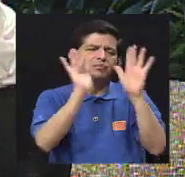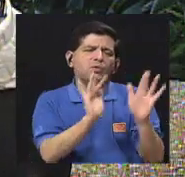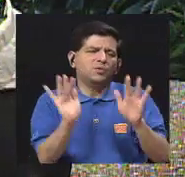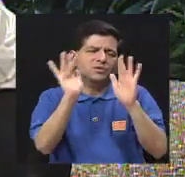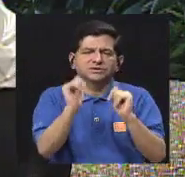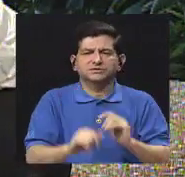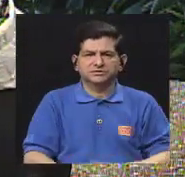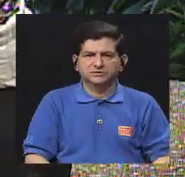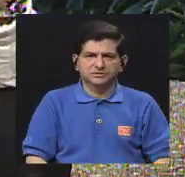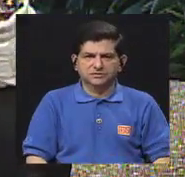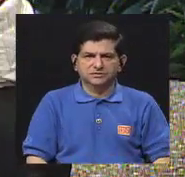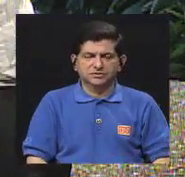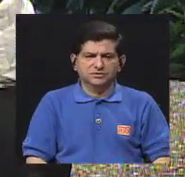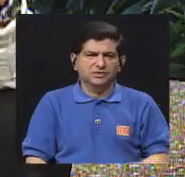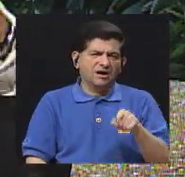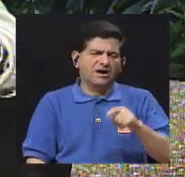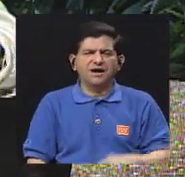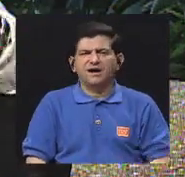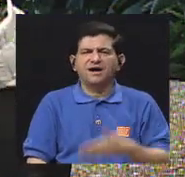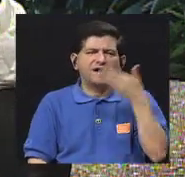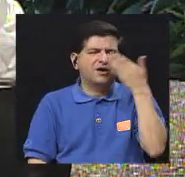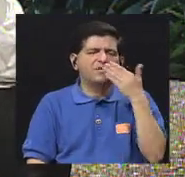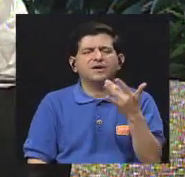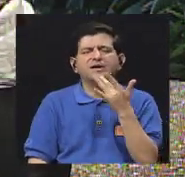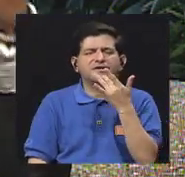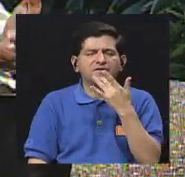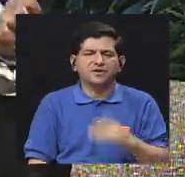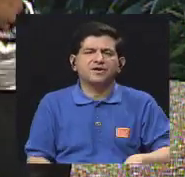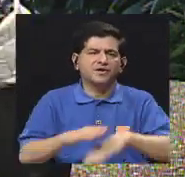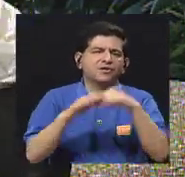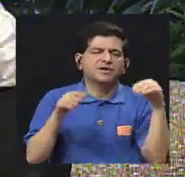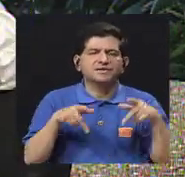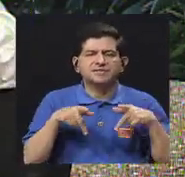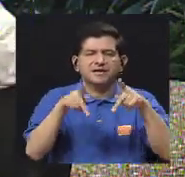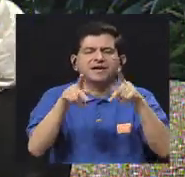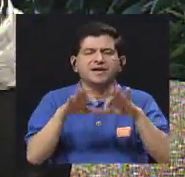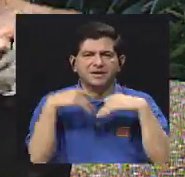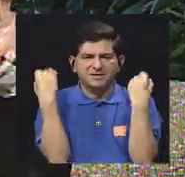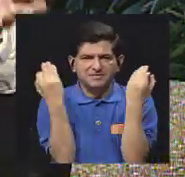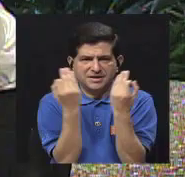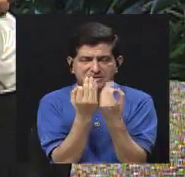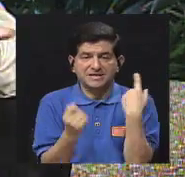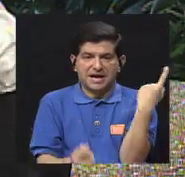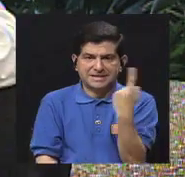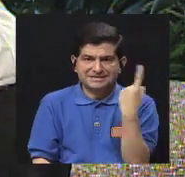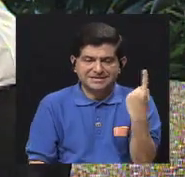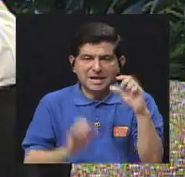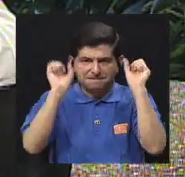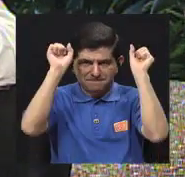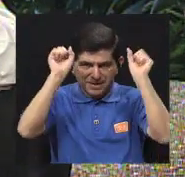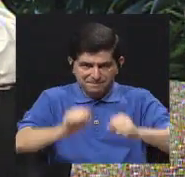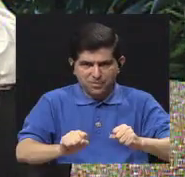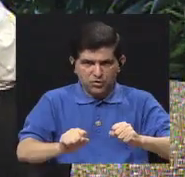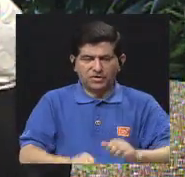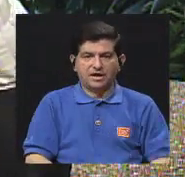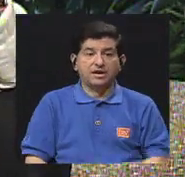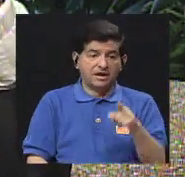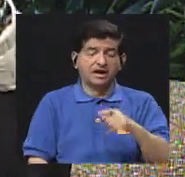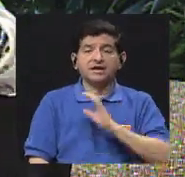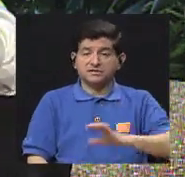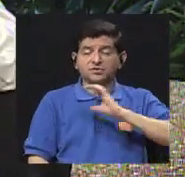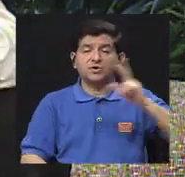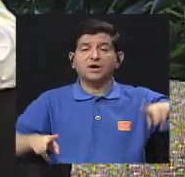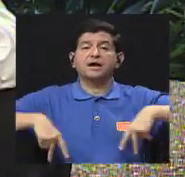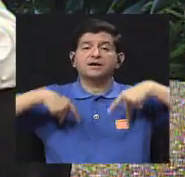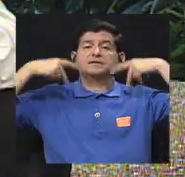que tiene que oler rico, tiene que salir a pasear con la familia siempre y cuando se pueda y eso le da una